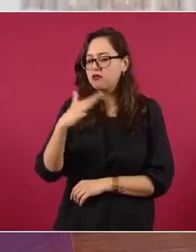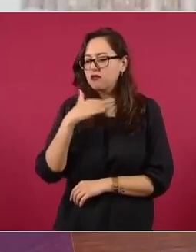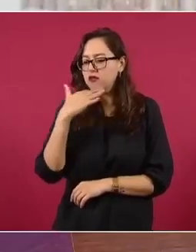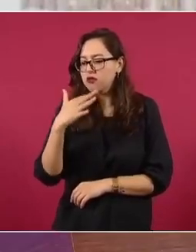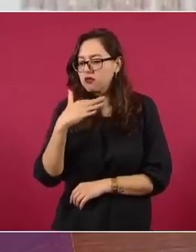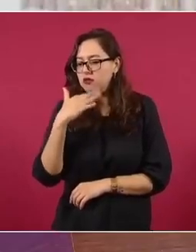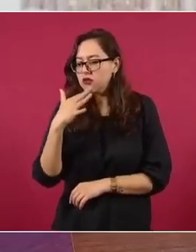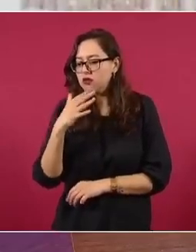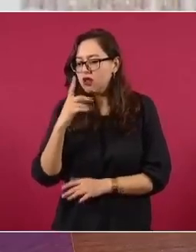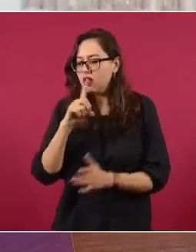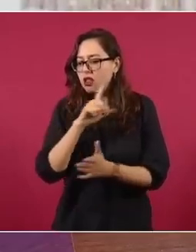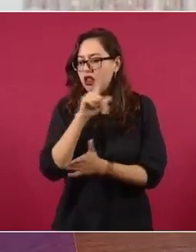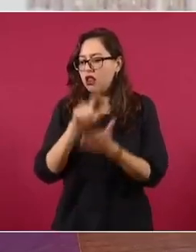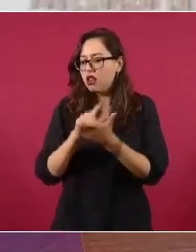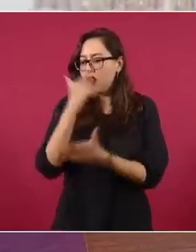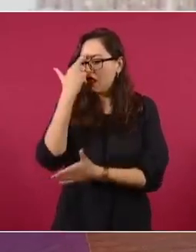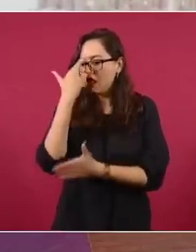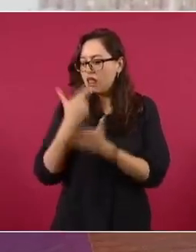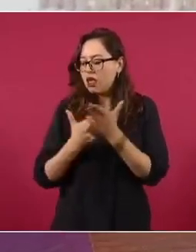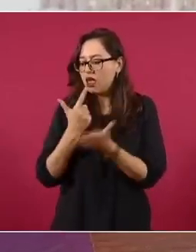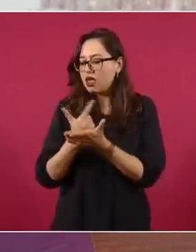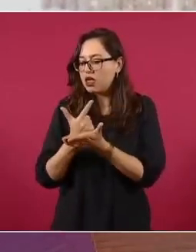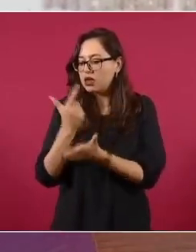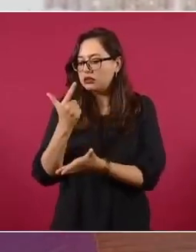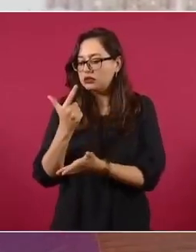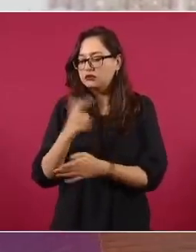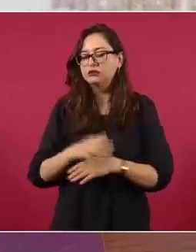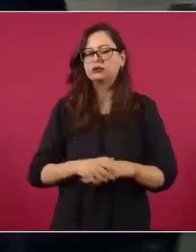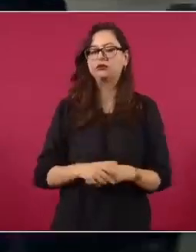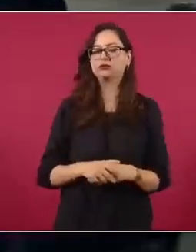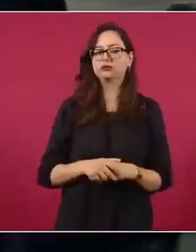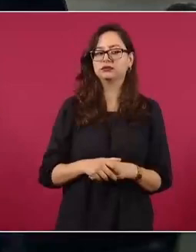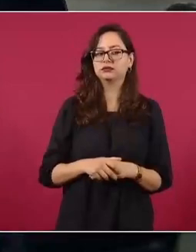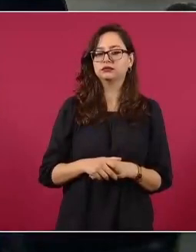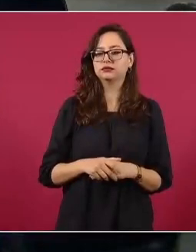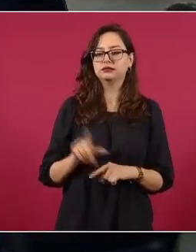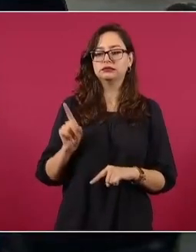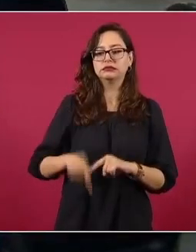delito grave la corrupción.